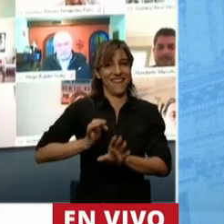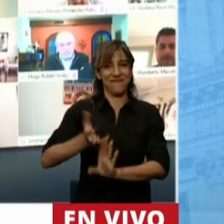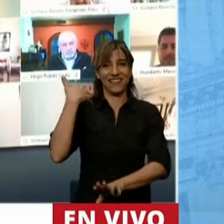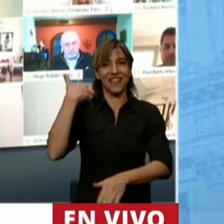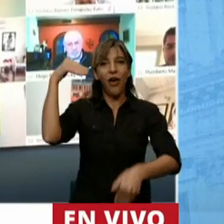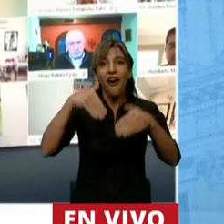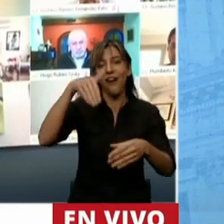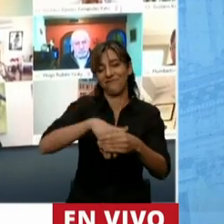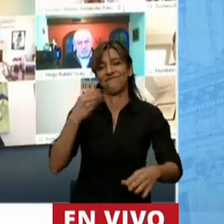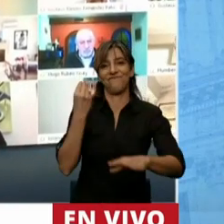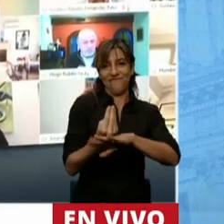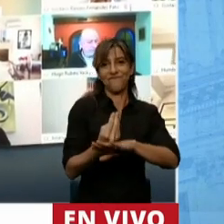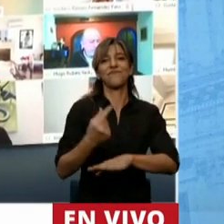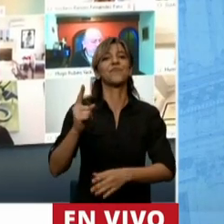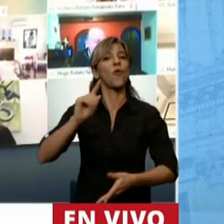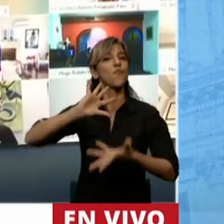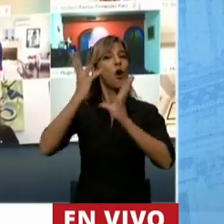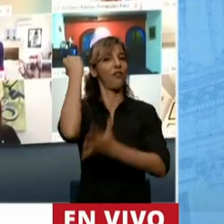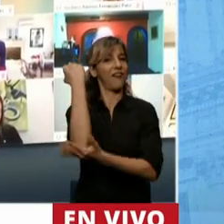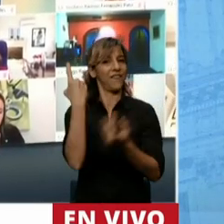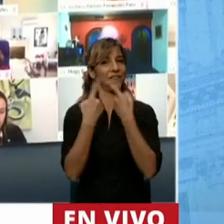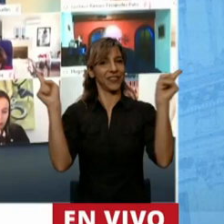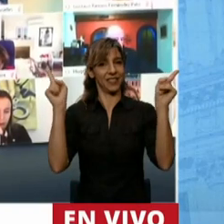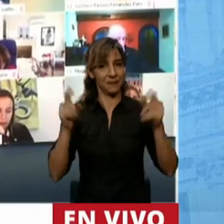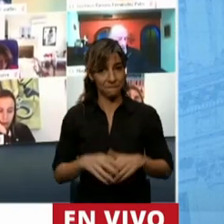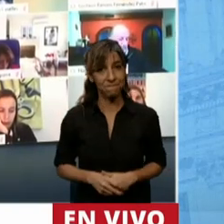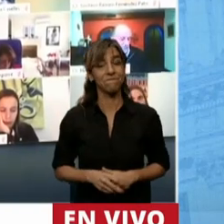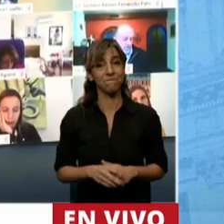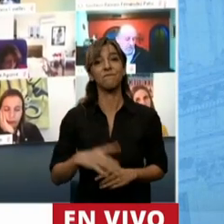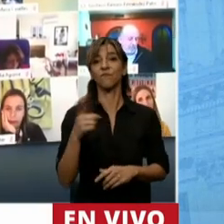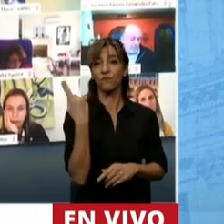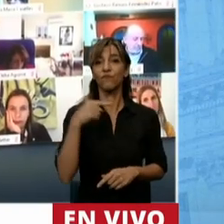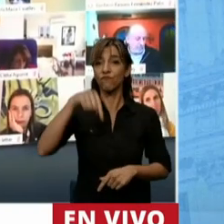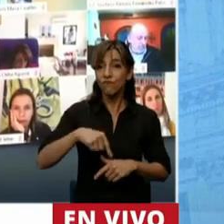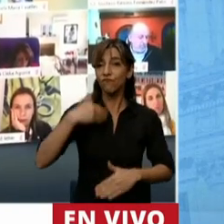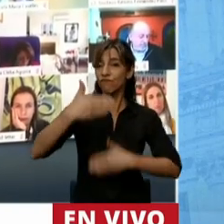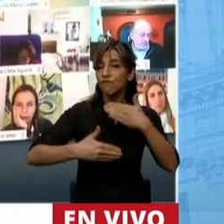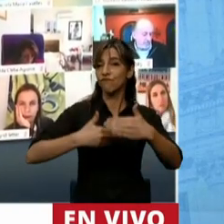han servido en esta línea ahora es cierto y es justo contar